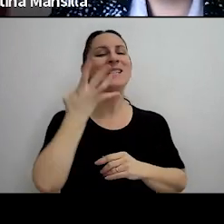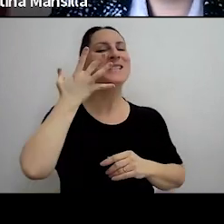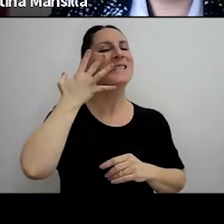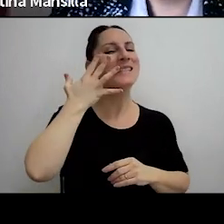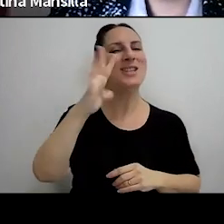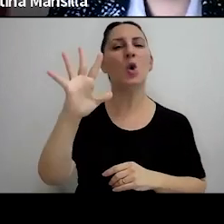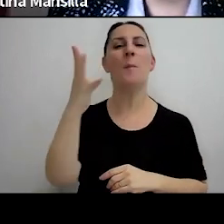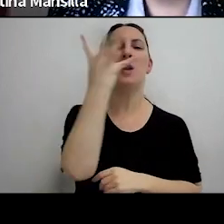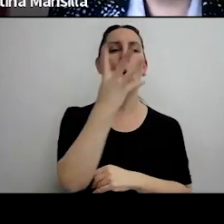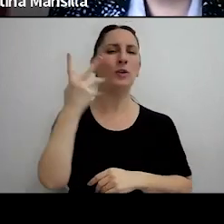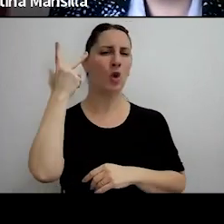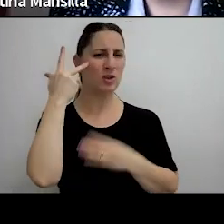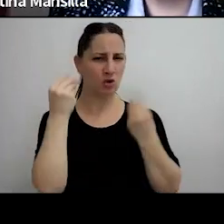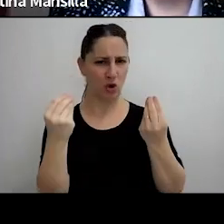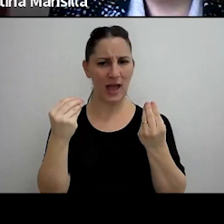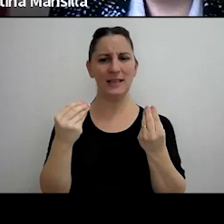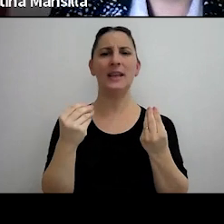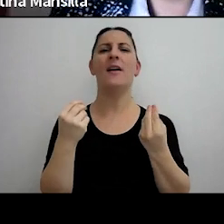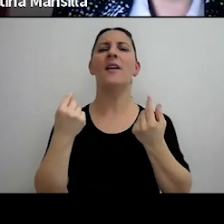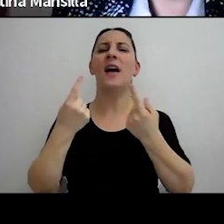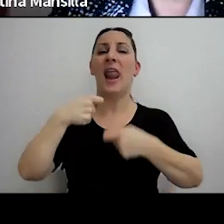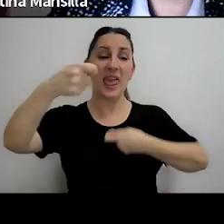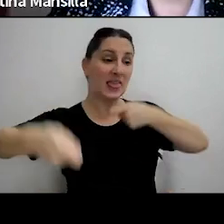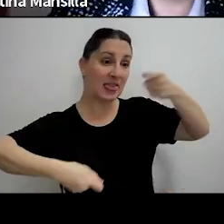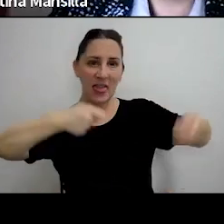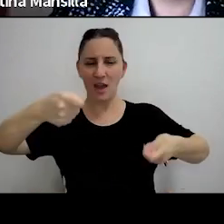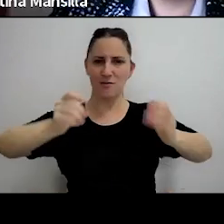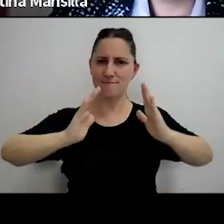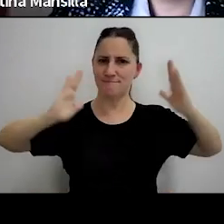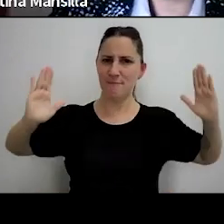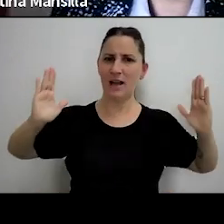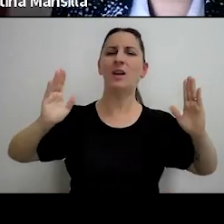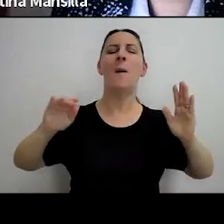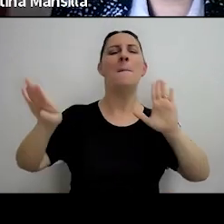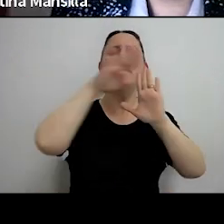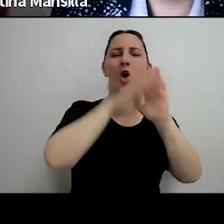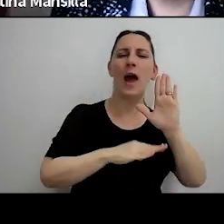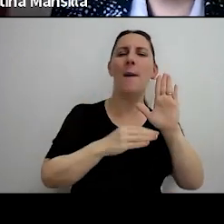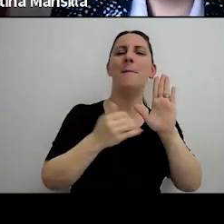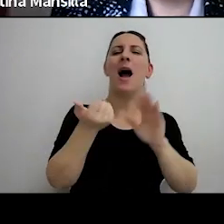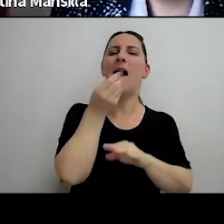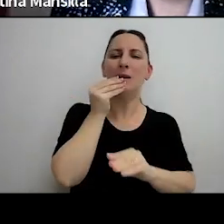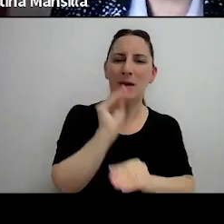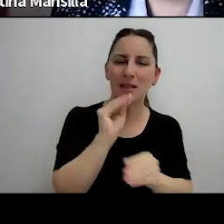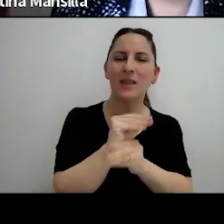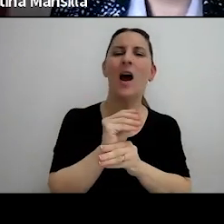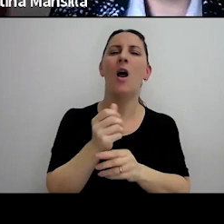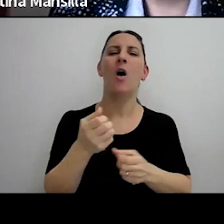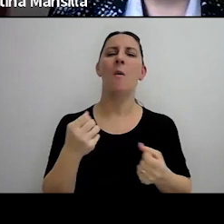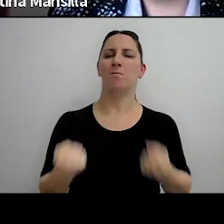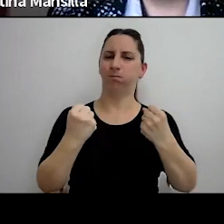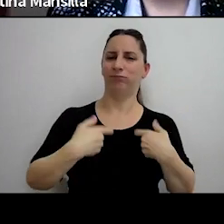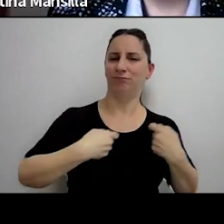dieciocho amplía el régimen de reintegro al programa alimentar potenciar trabajo además